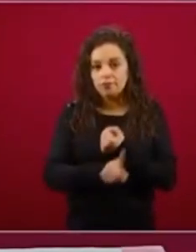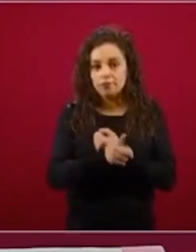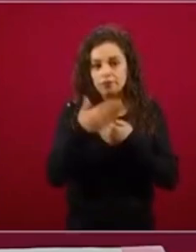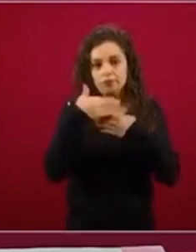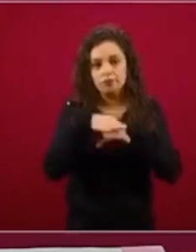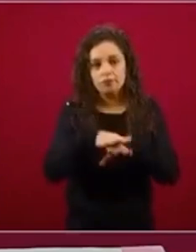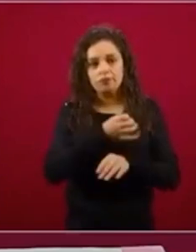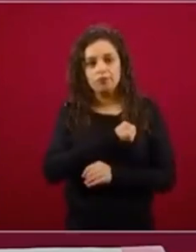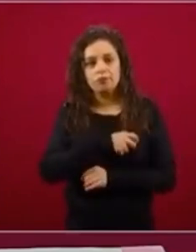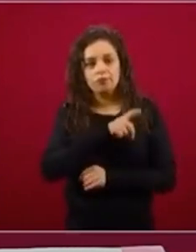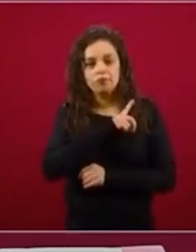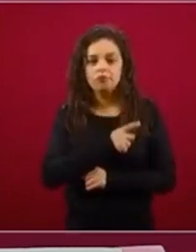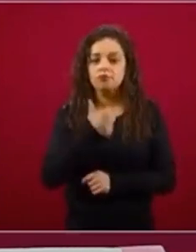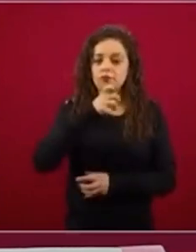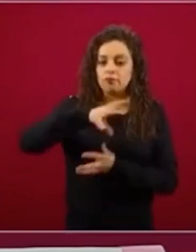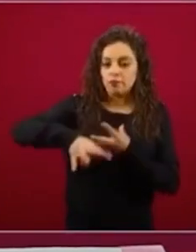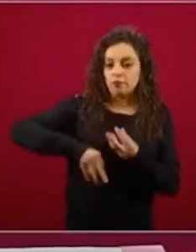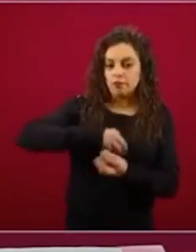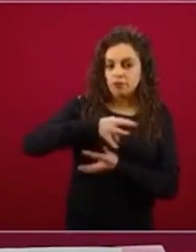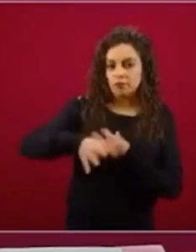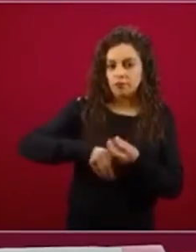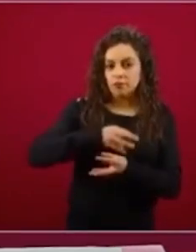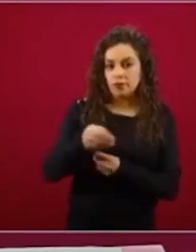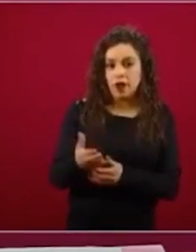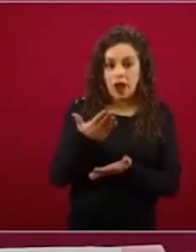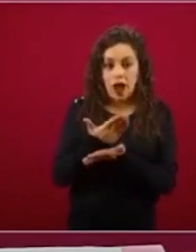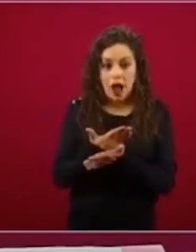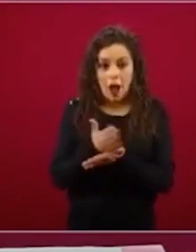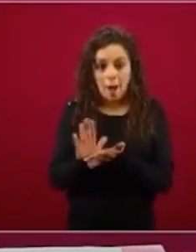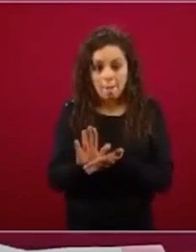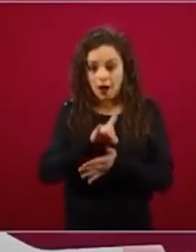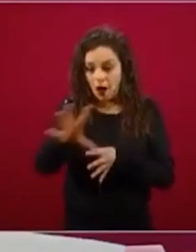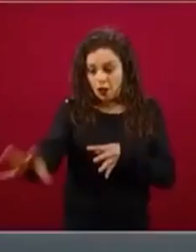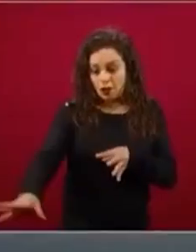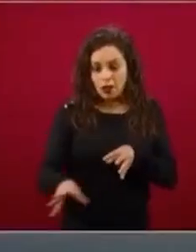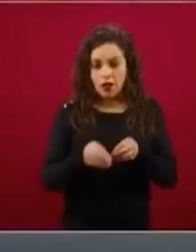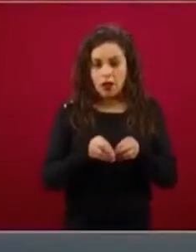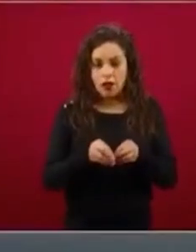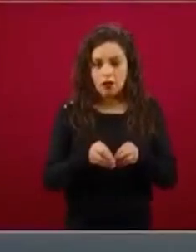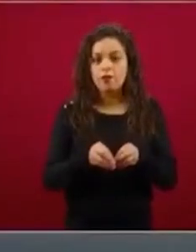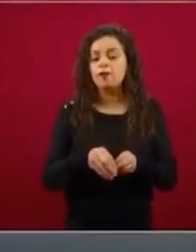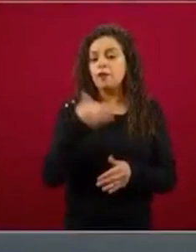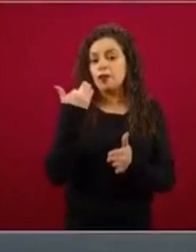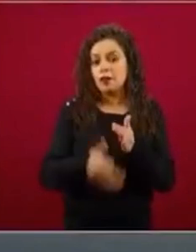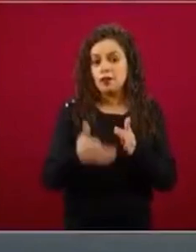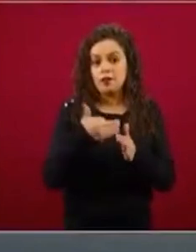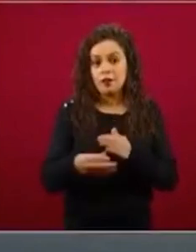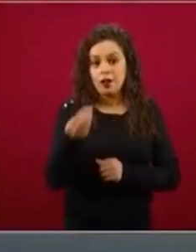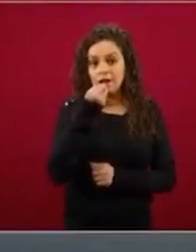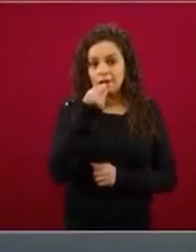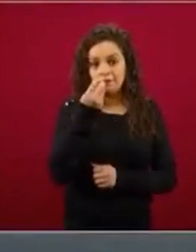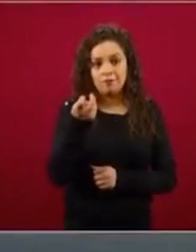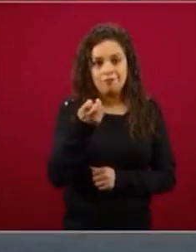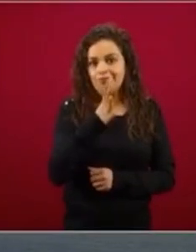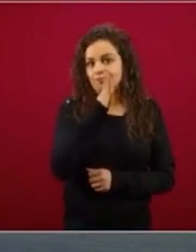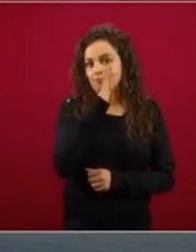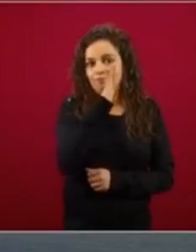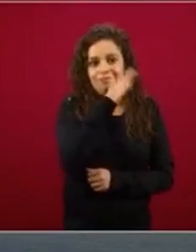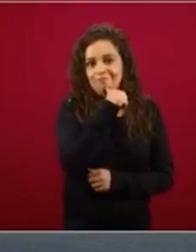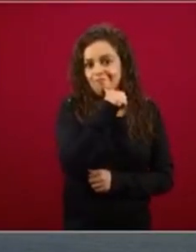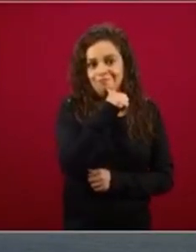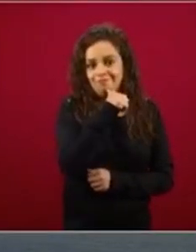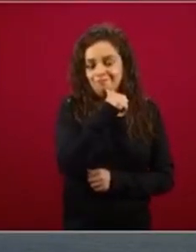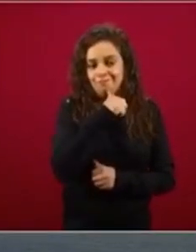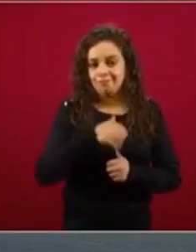problemas económicos, todavía agreguemos la falta de alimentos. Por eso los agricultores